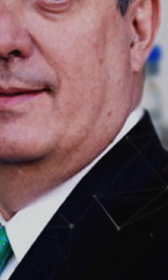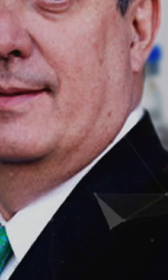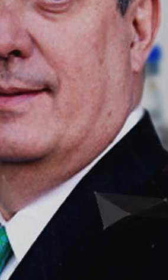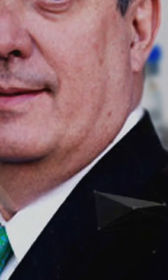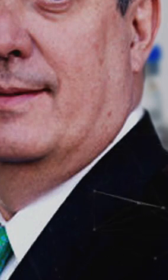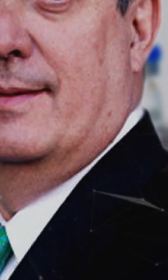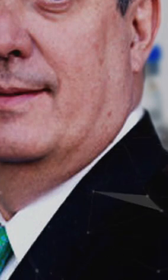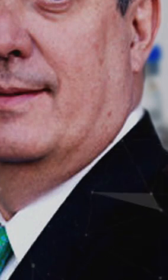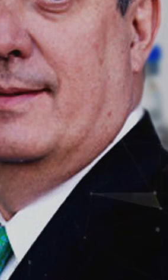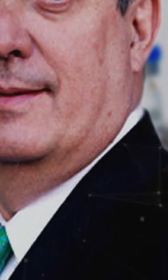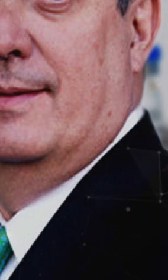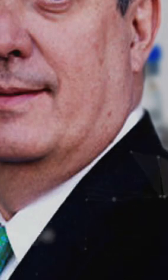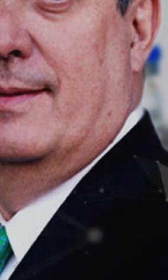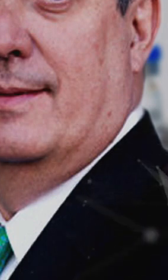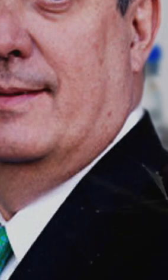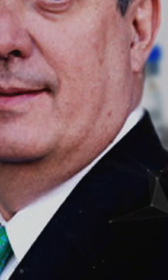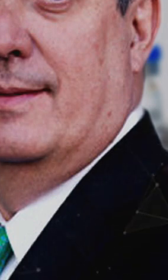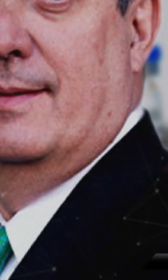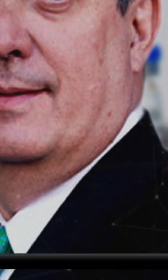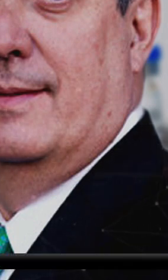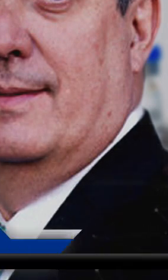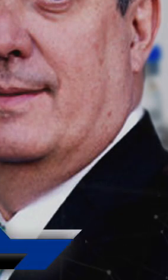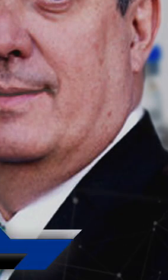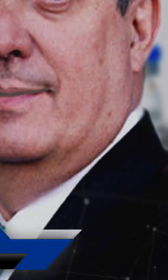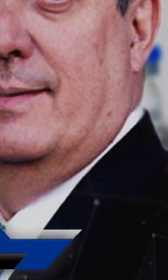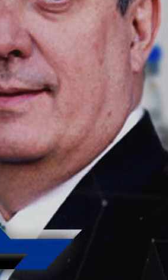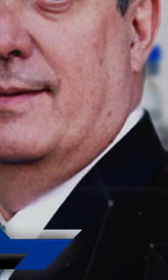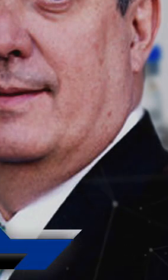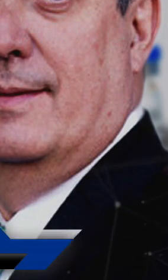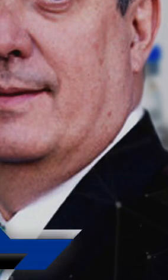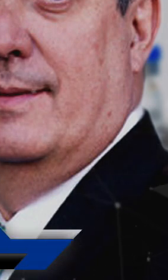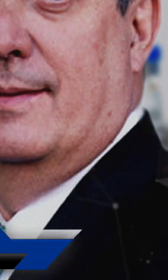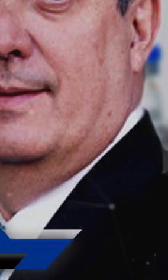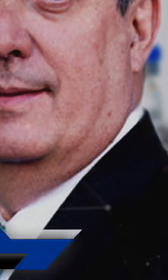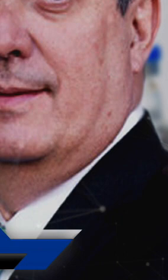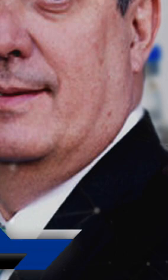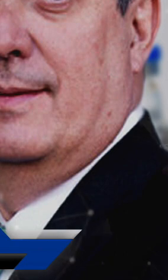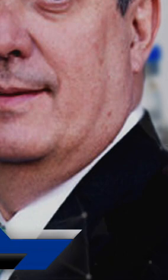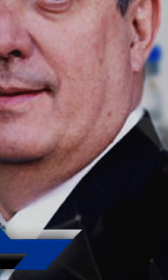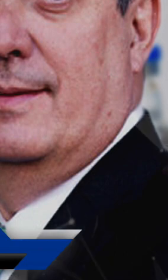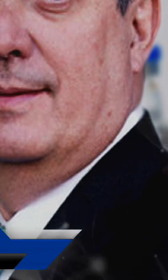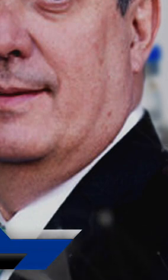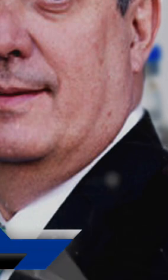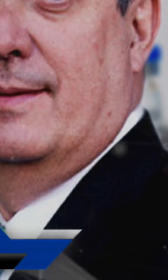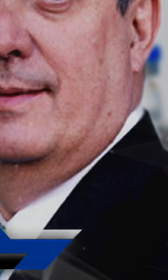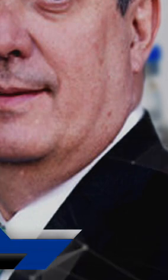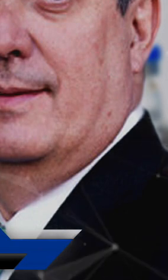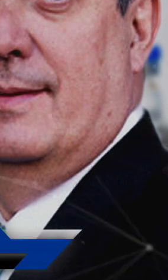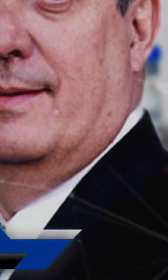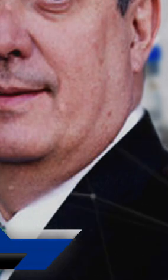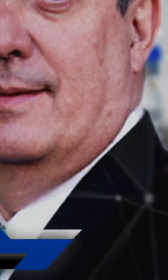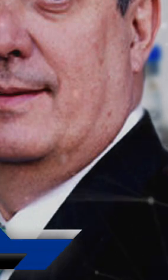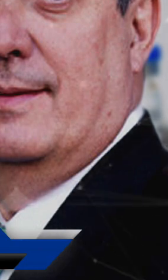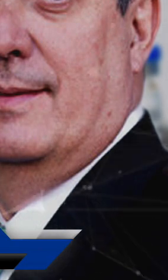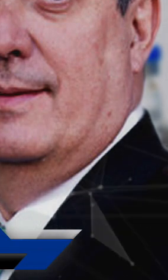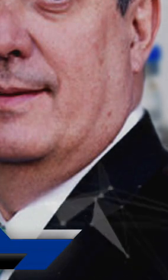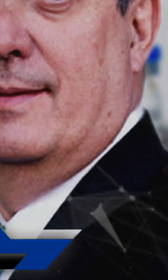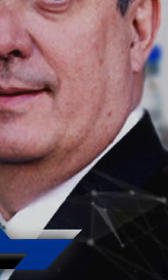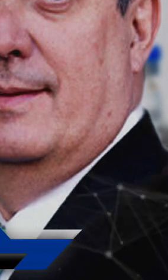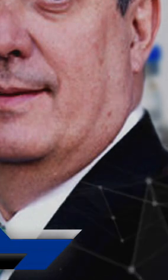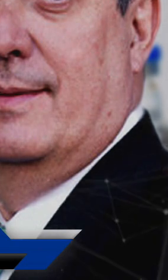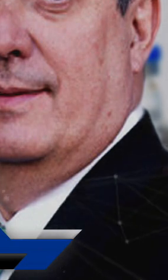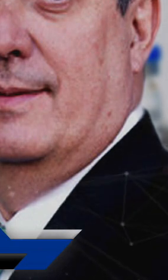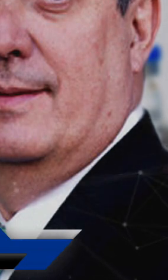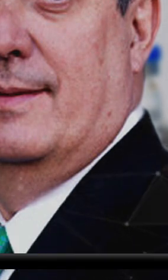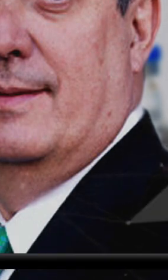Ya estás informado, no olvides darle like a este video, comparte y suscríbete a Escucha Diario. La conferencia del presidente Andrés